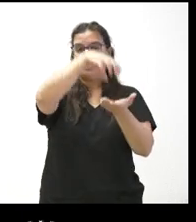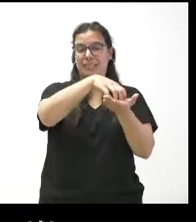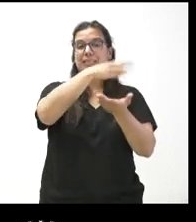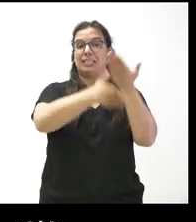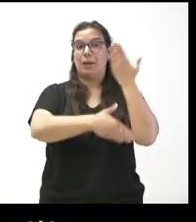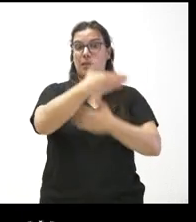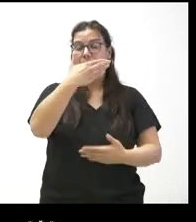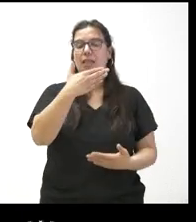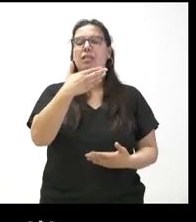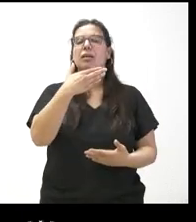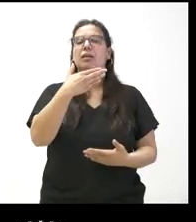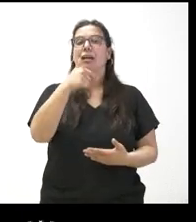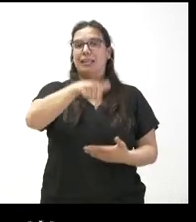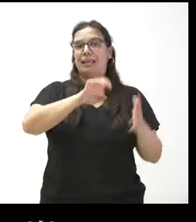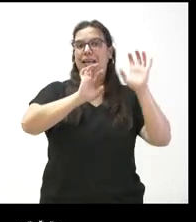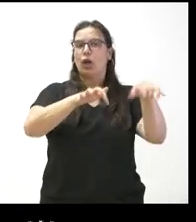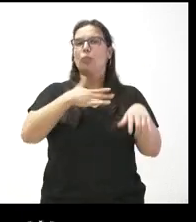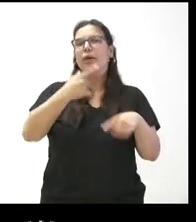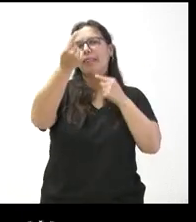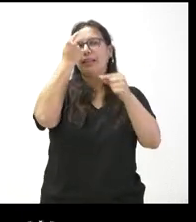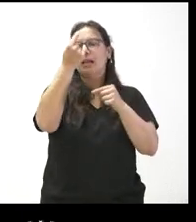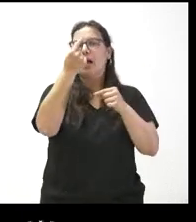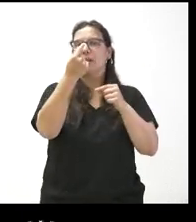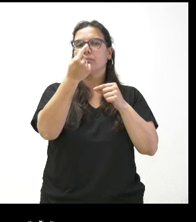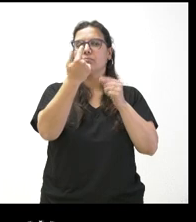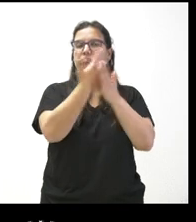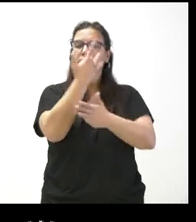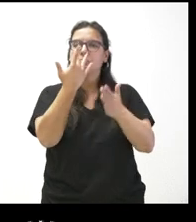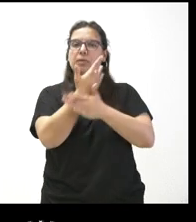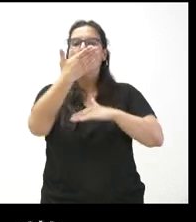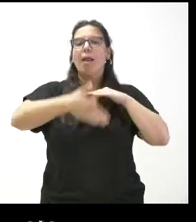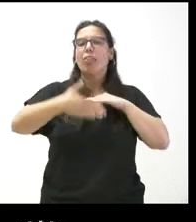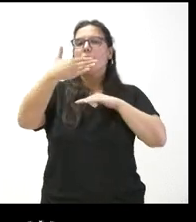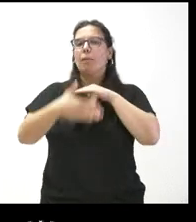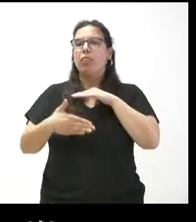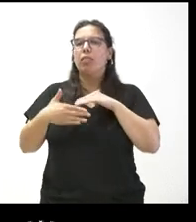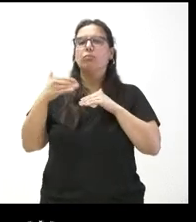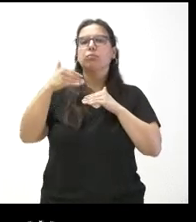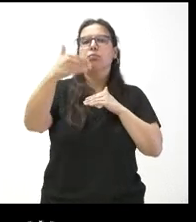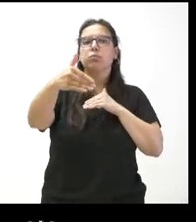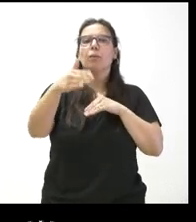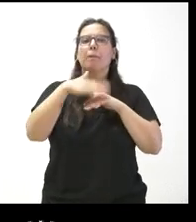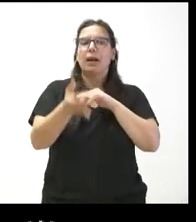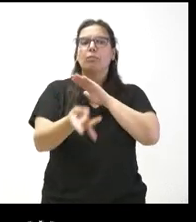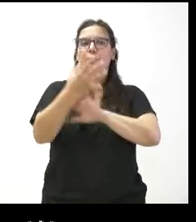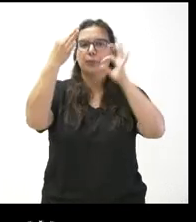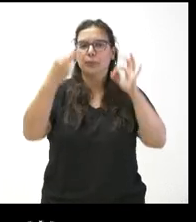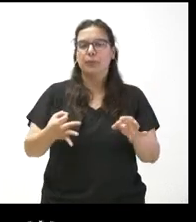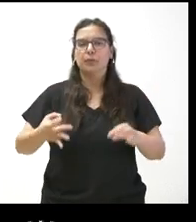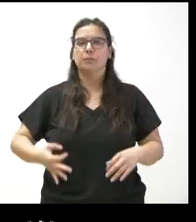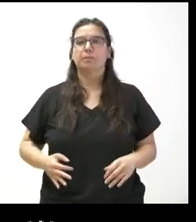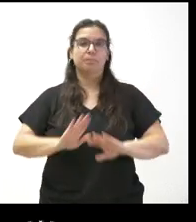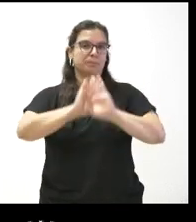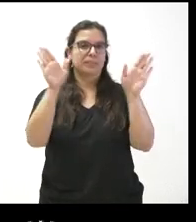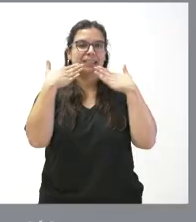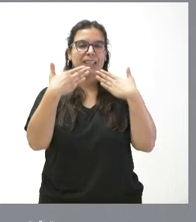no sé si nos puede detallar cuáles son los pasos y, sobre todo, los plazos que valora la Junta que se van a dar en este sentido. Nada